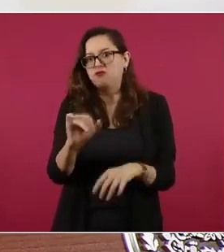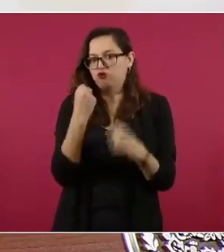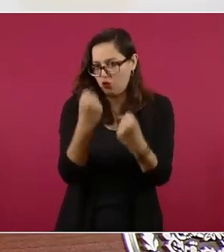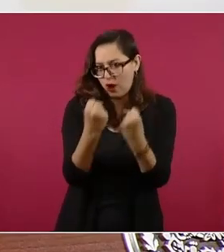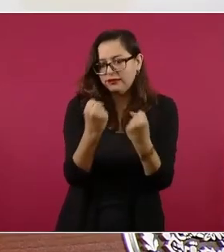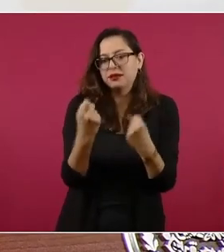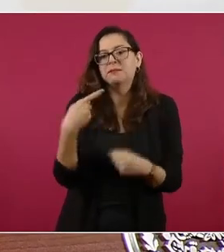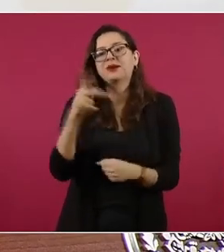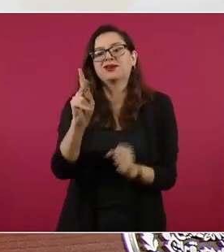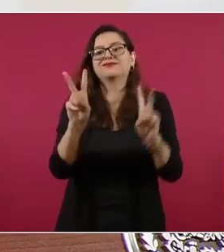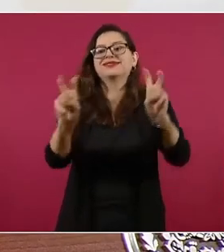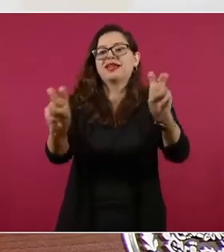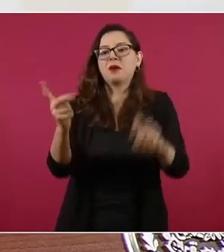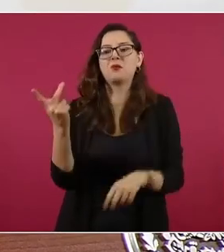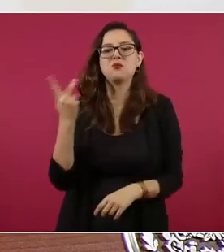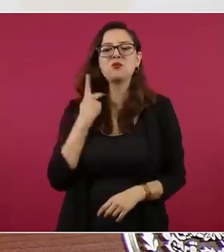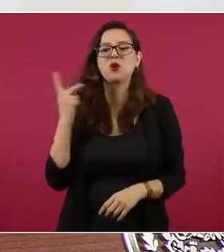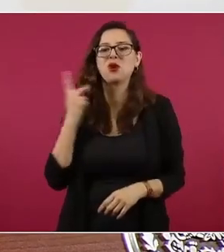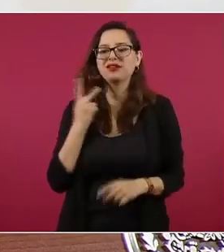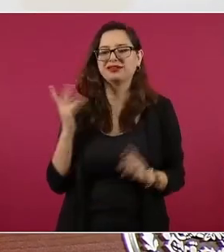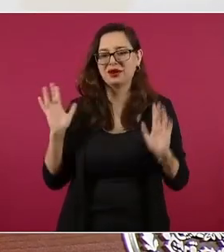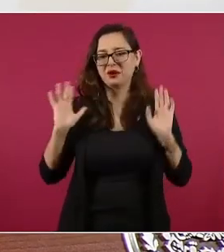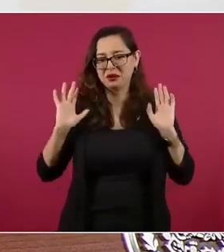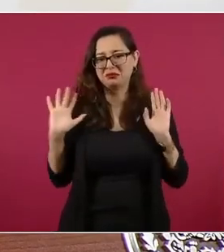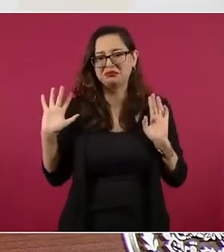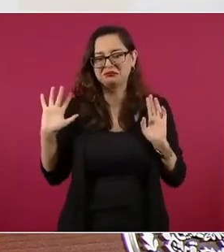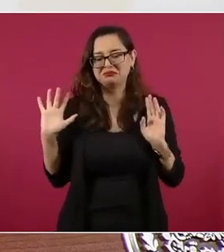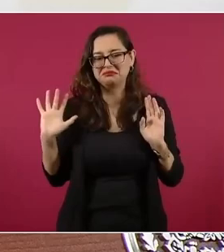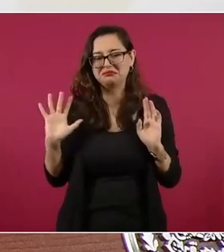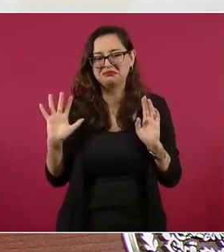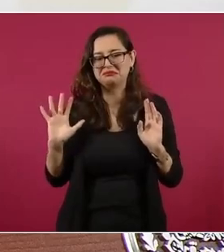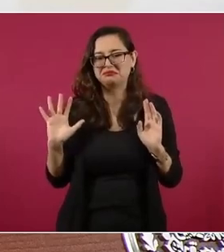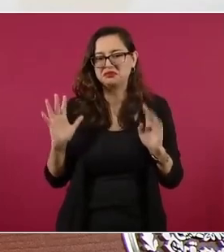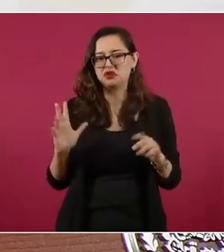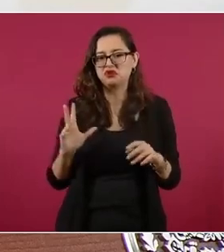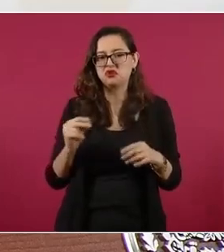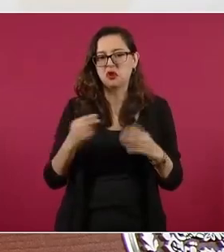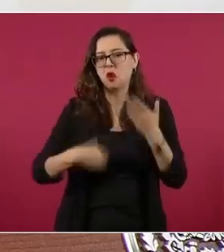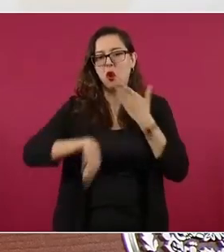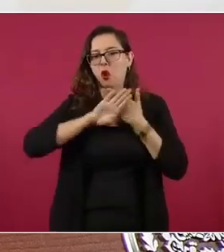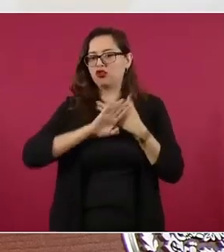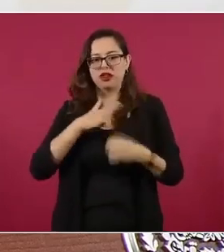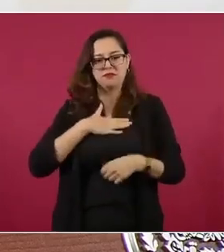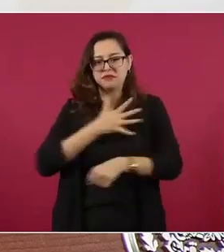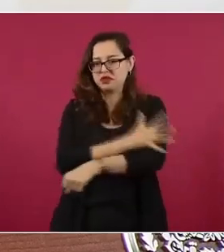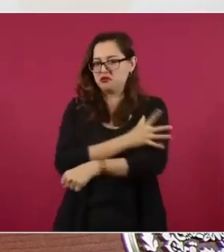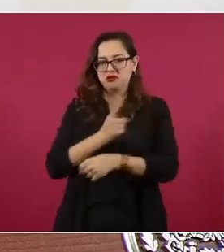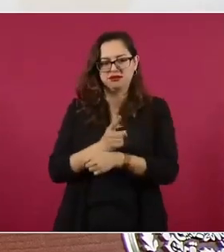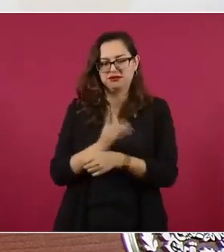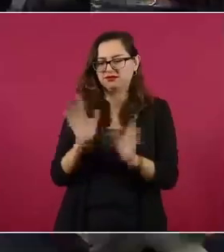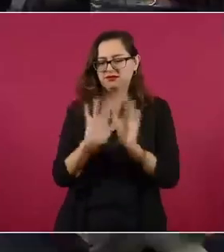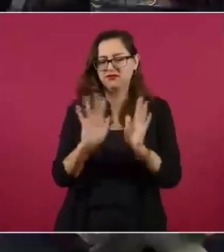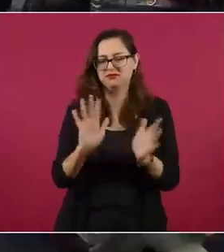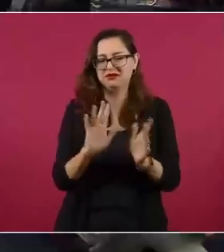miserable, vil.